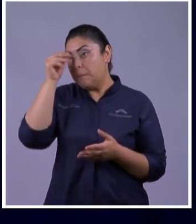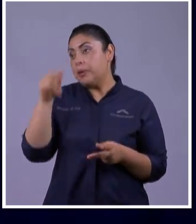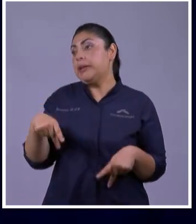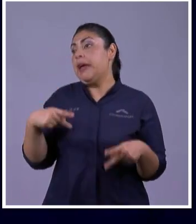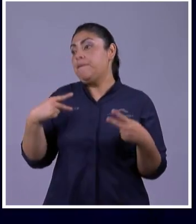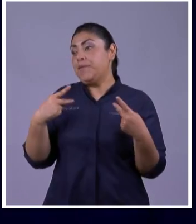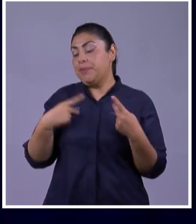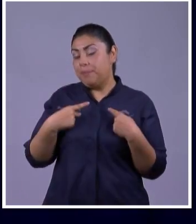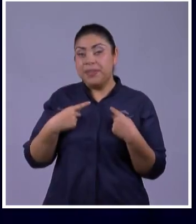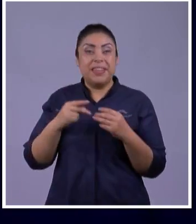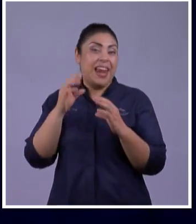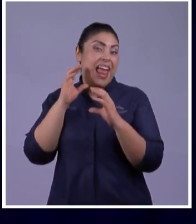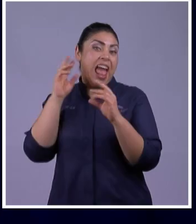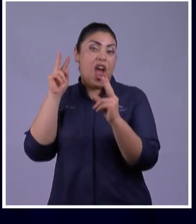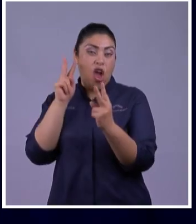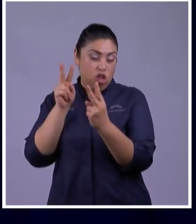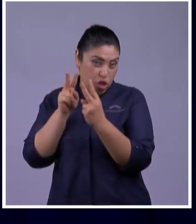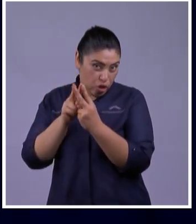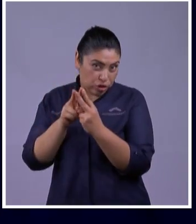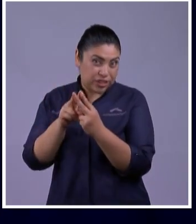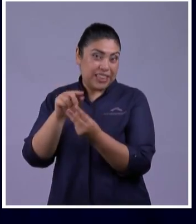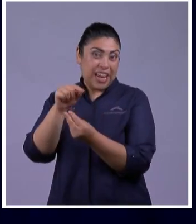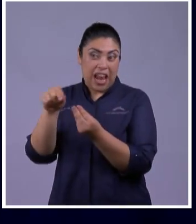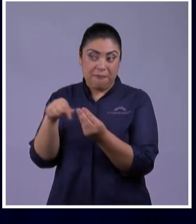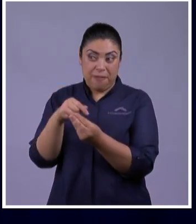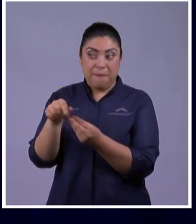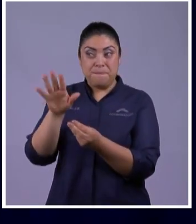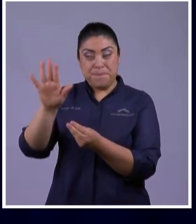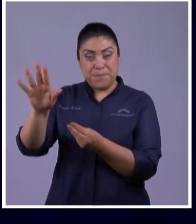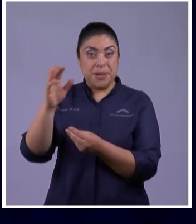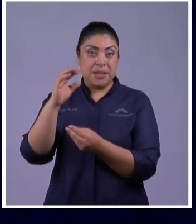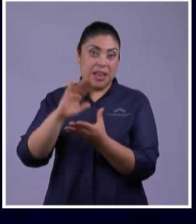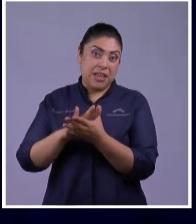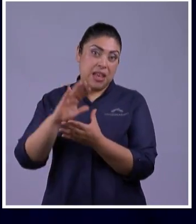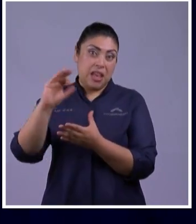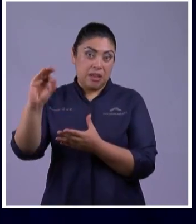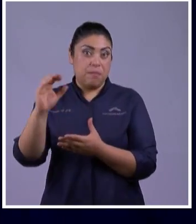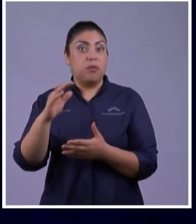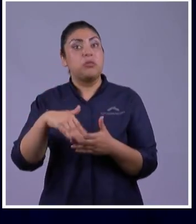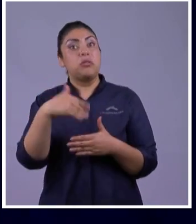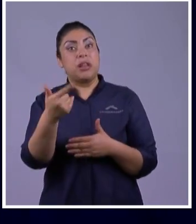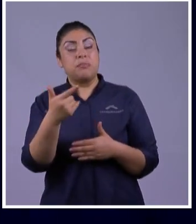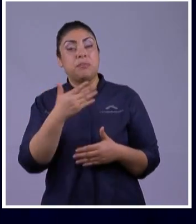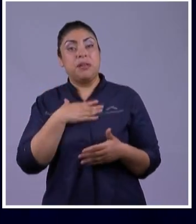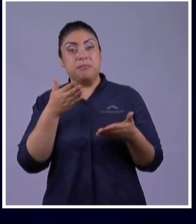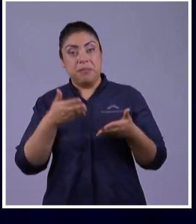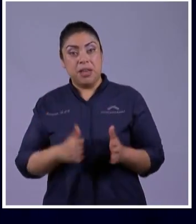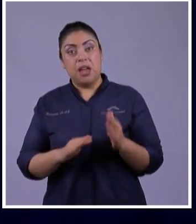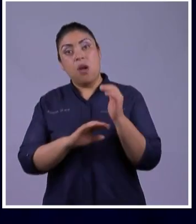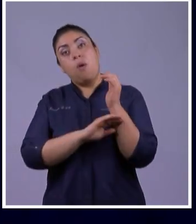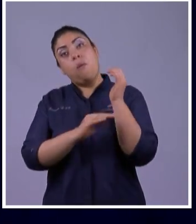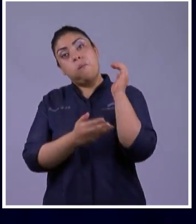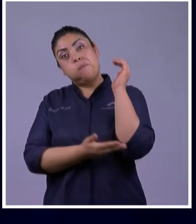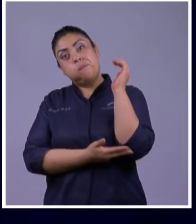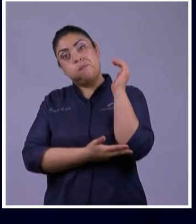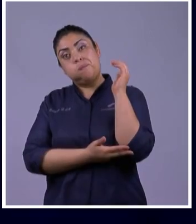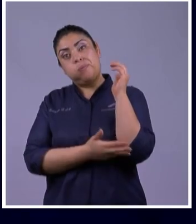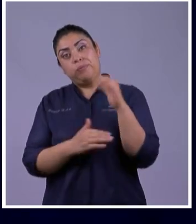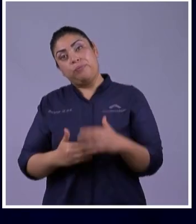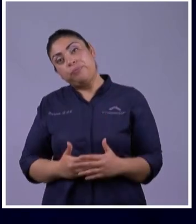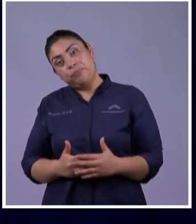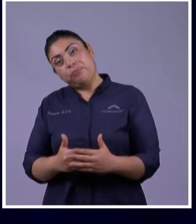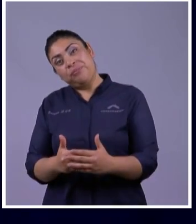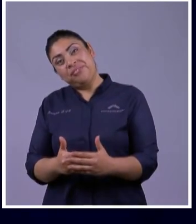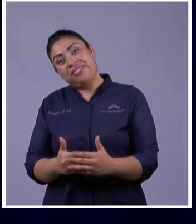Queda embarazada Dio a luz A su hijo En medio de esta pandemia Y allí metida En el hospital